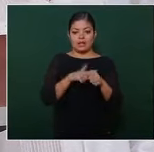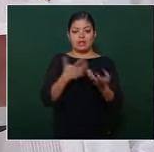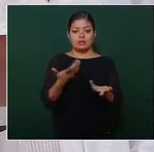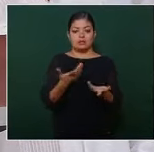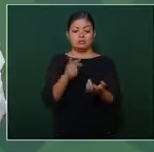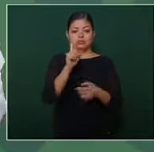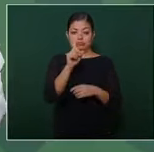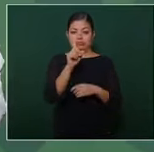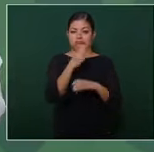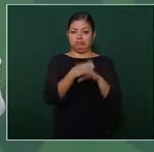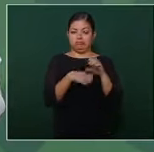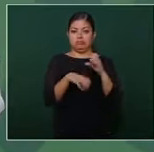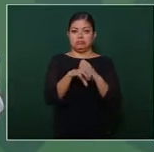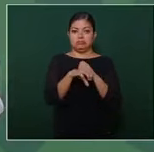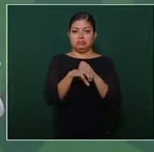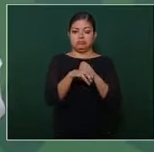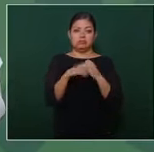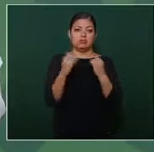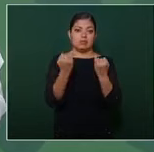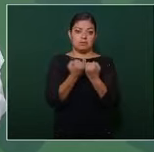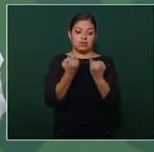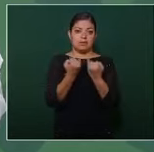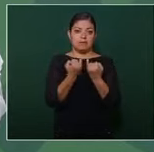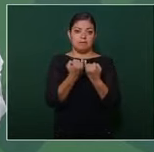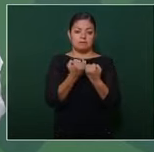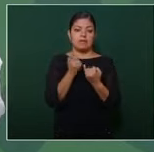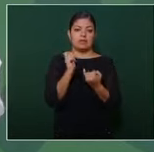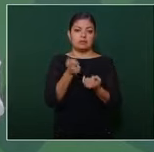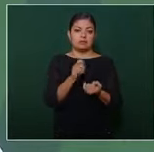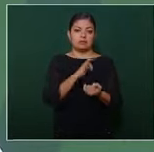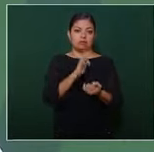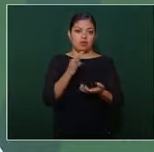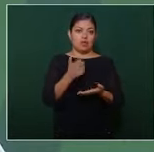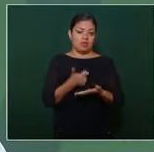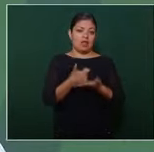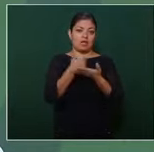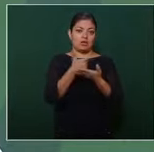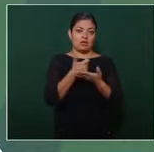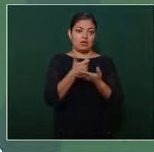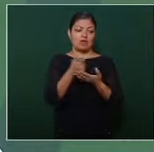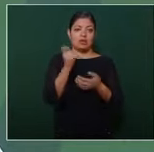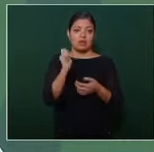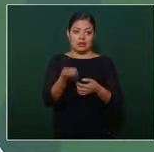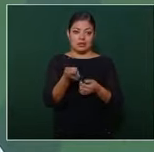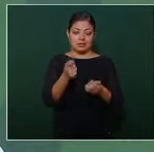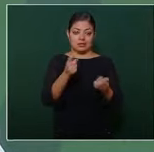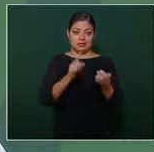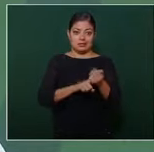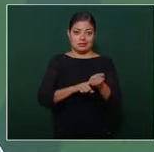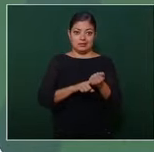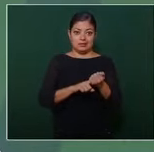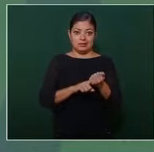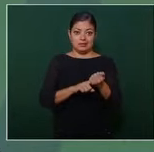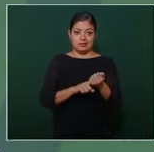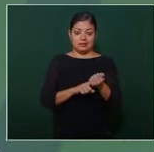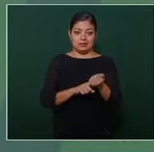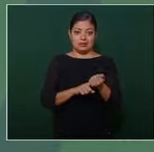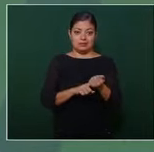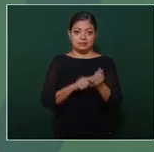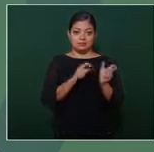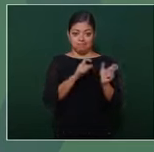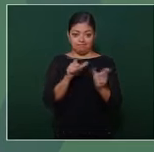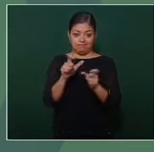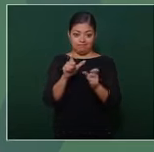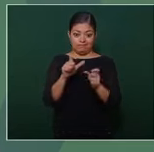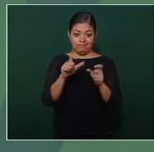dato que también puede ayudar la guardia nacional en